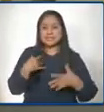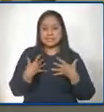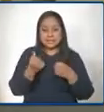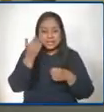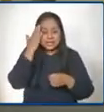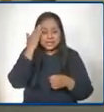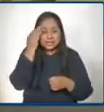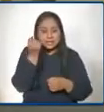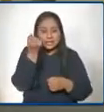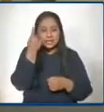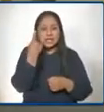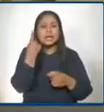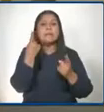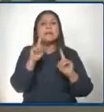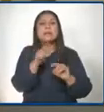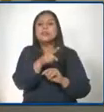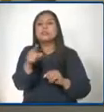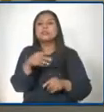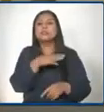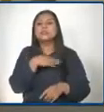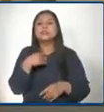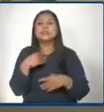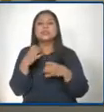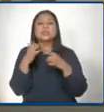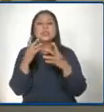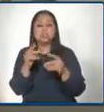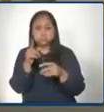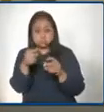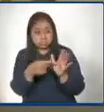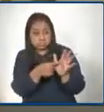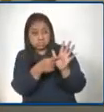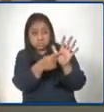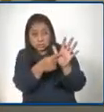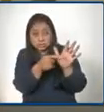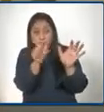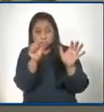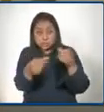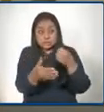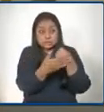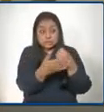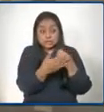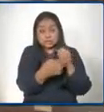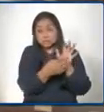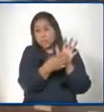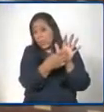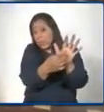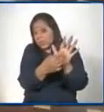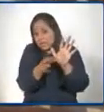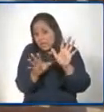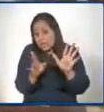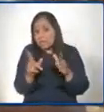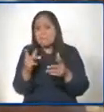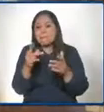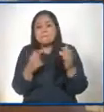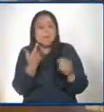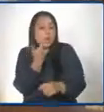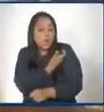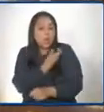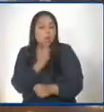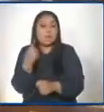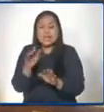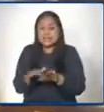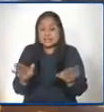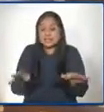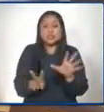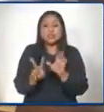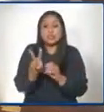pero como ustedes, como Ministerio de Educación, recomendarían hacer este tipo de vacunación para que haya más seguridad en los niños, se